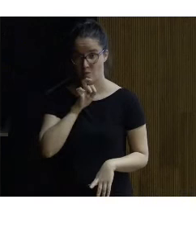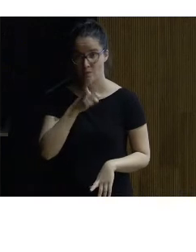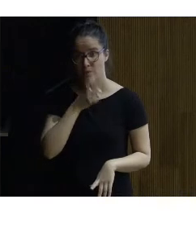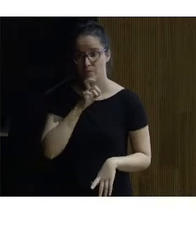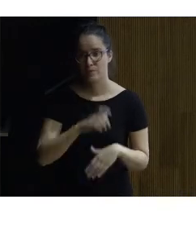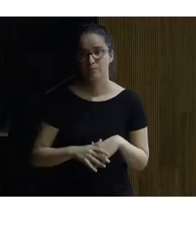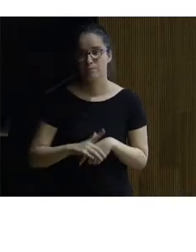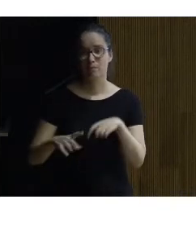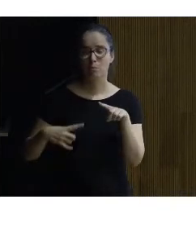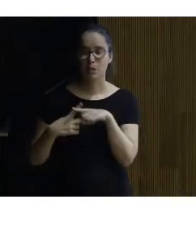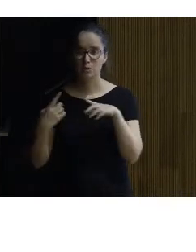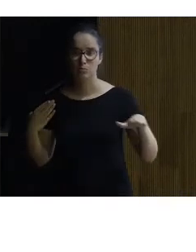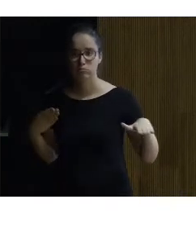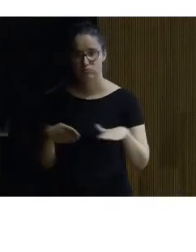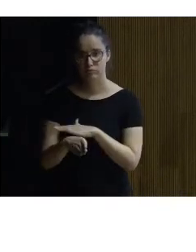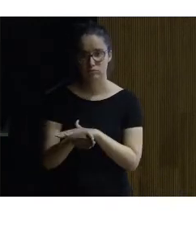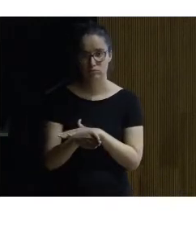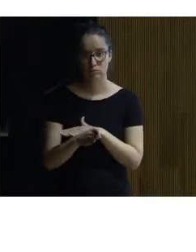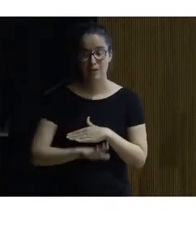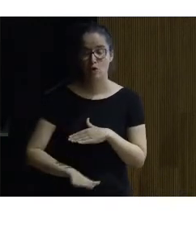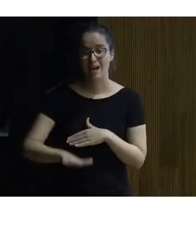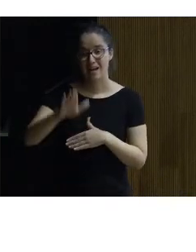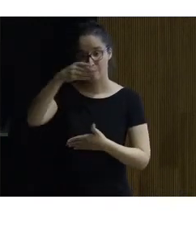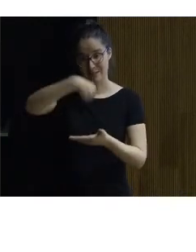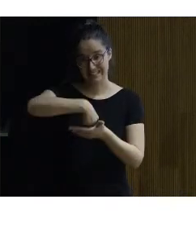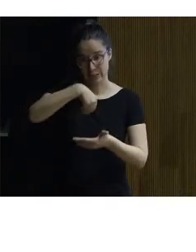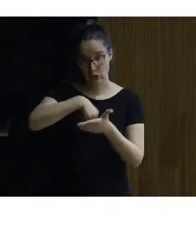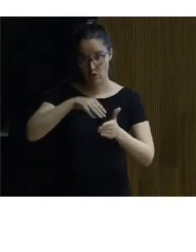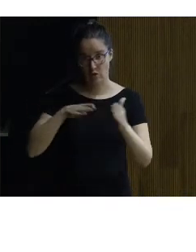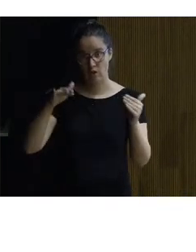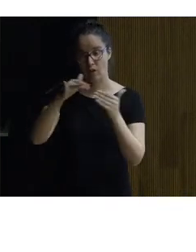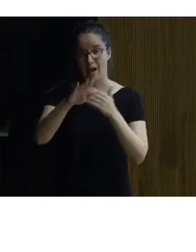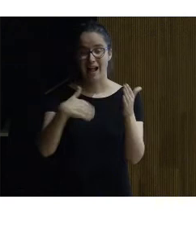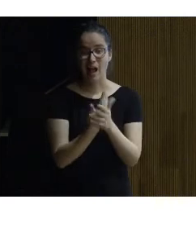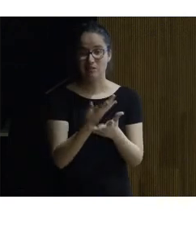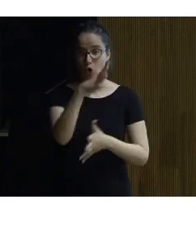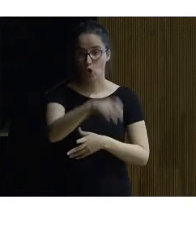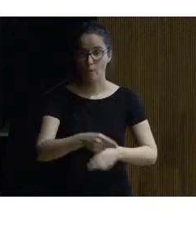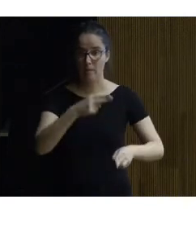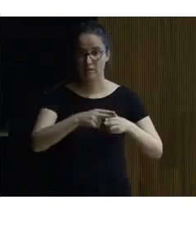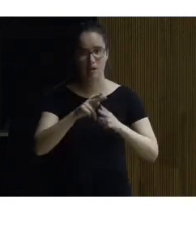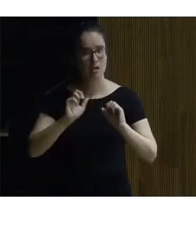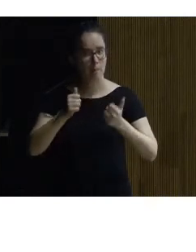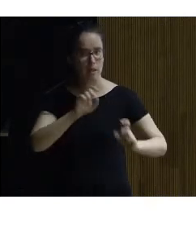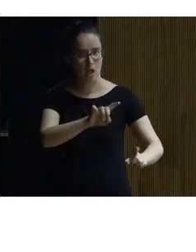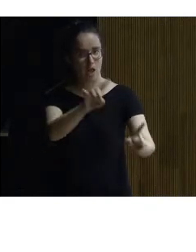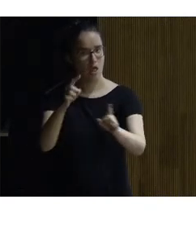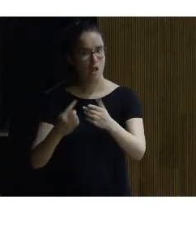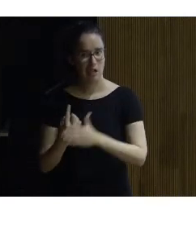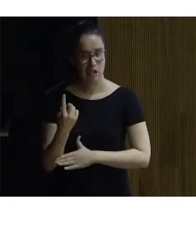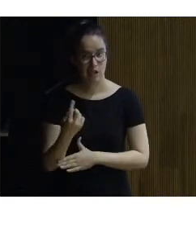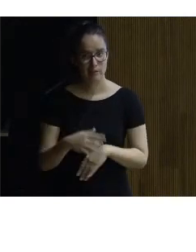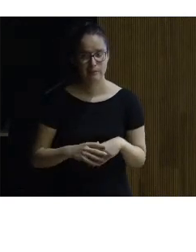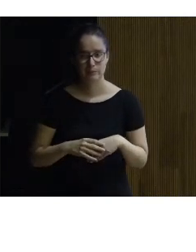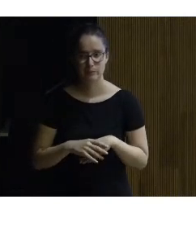y acceder crear unas rampas interiores al laberán llegar a taquillas y empezar el itinerario esto es un